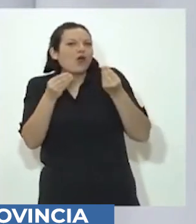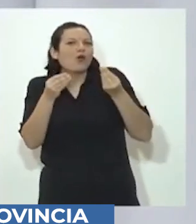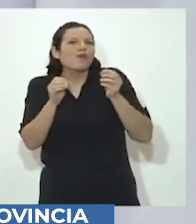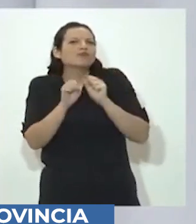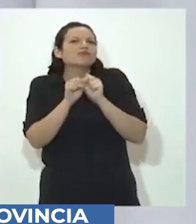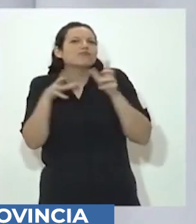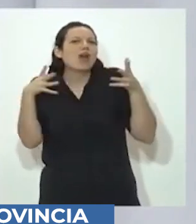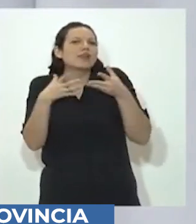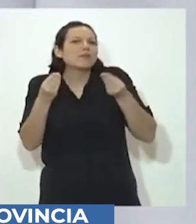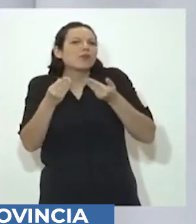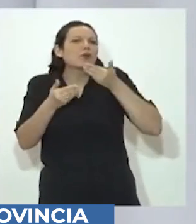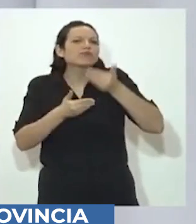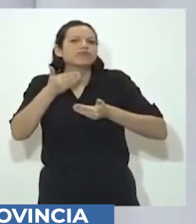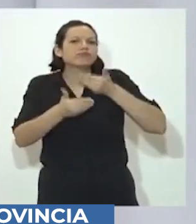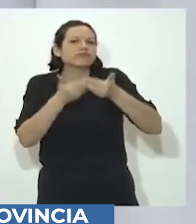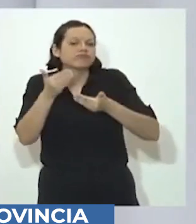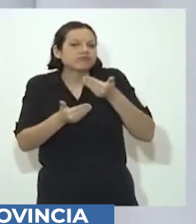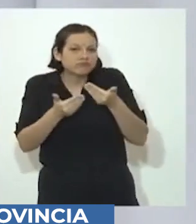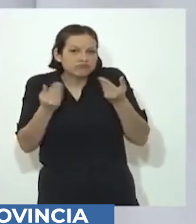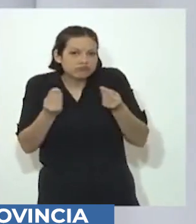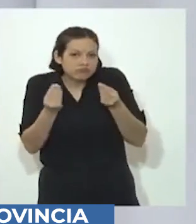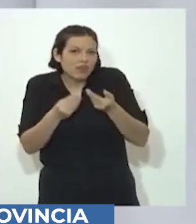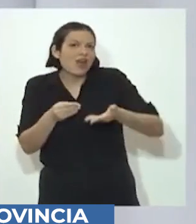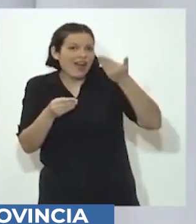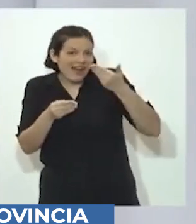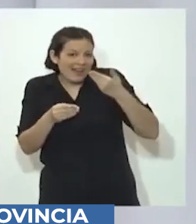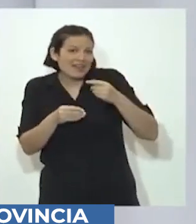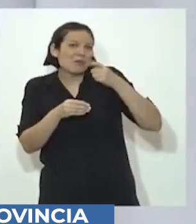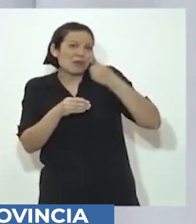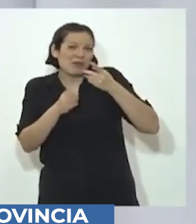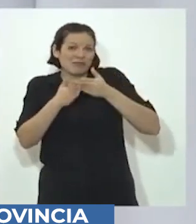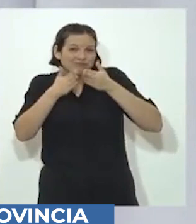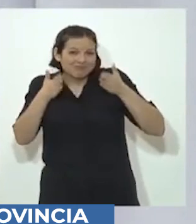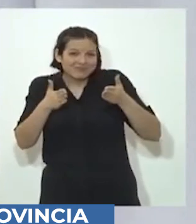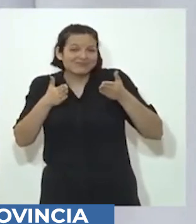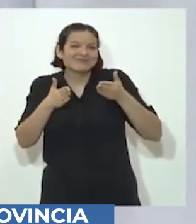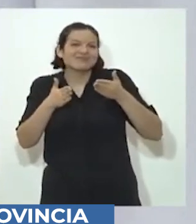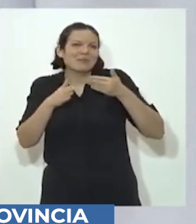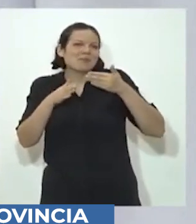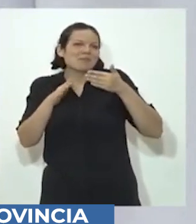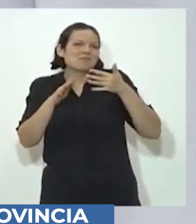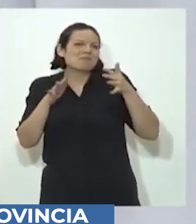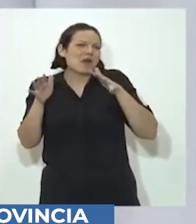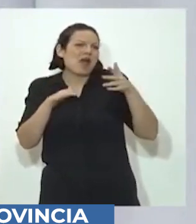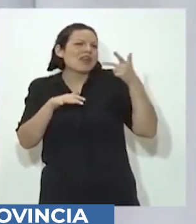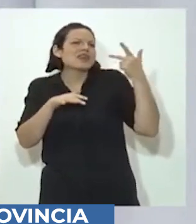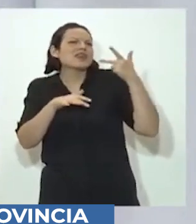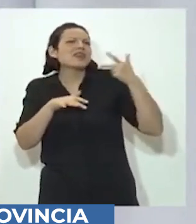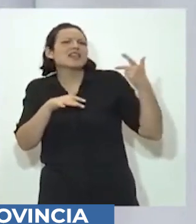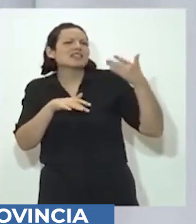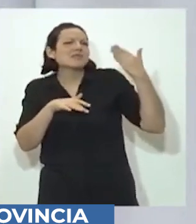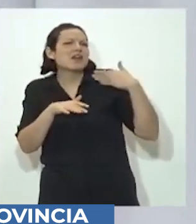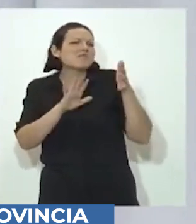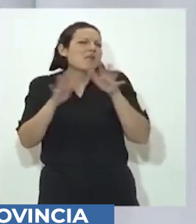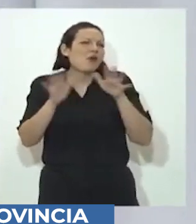nosotros teníamos en un primer momento 5 departamentos hace 3 semanas atrás 5